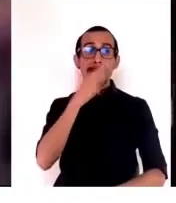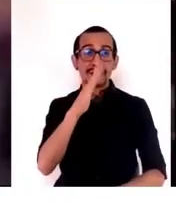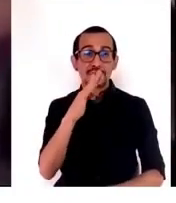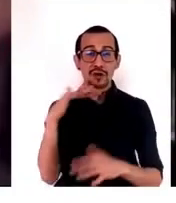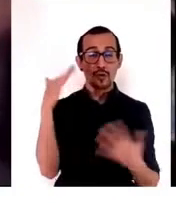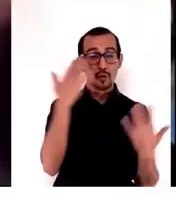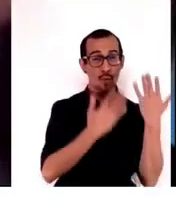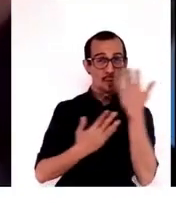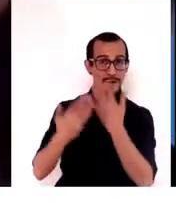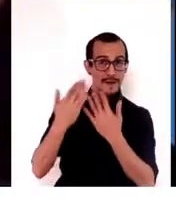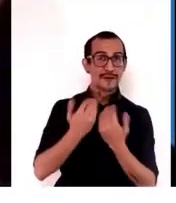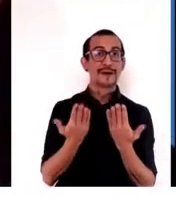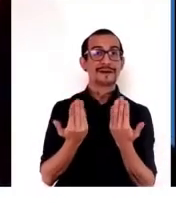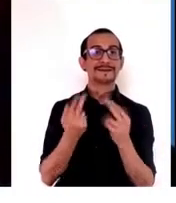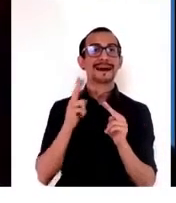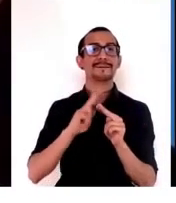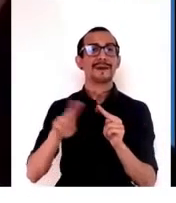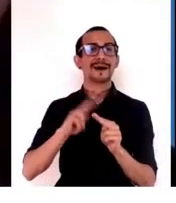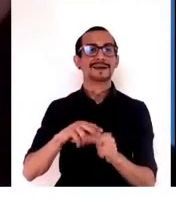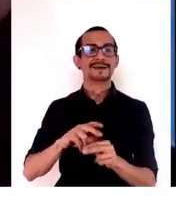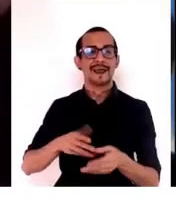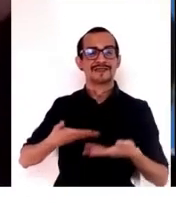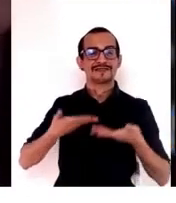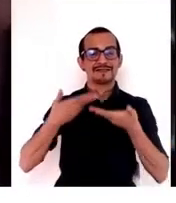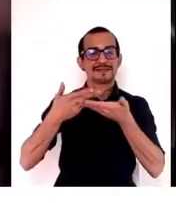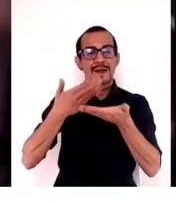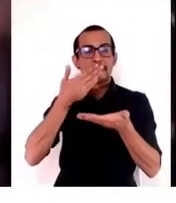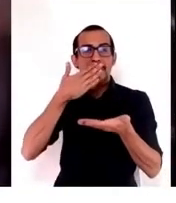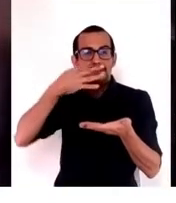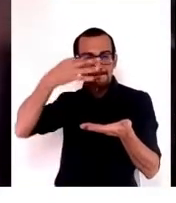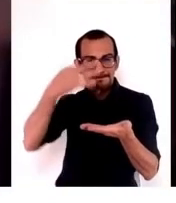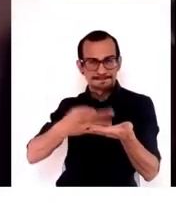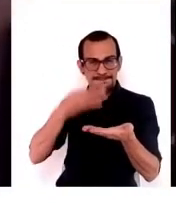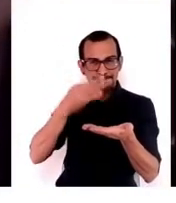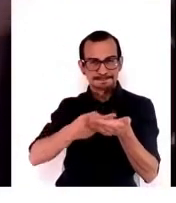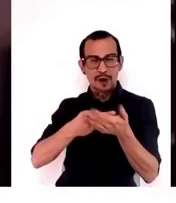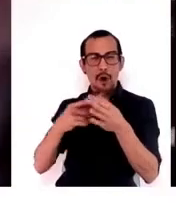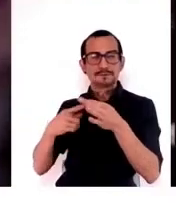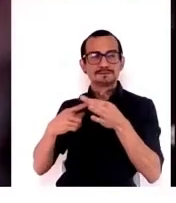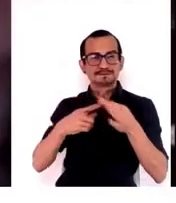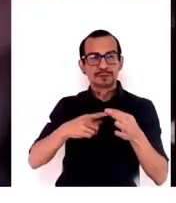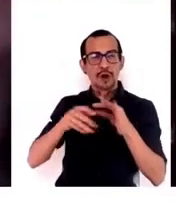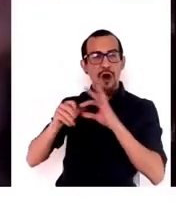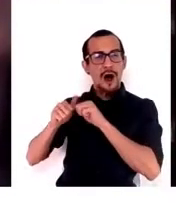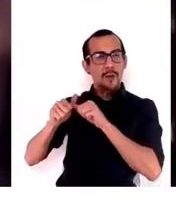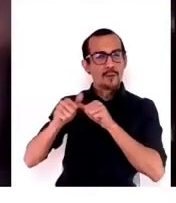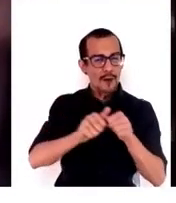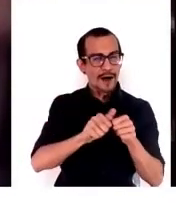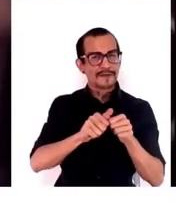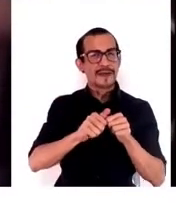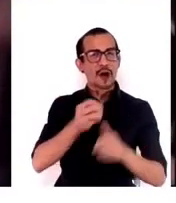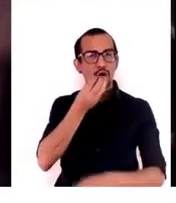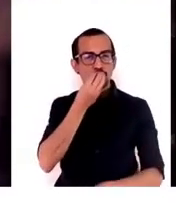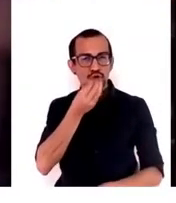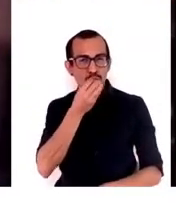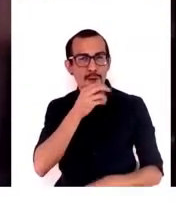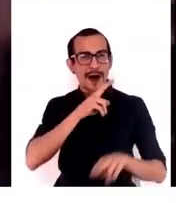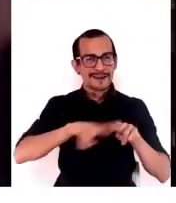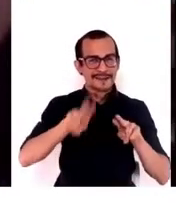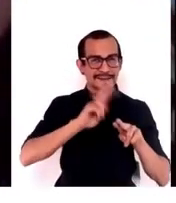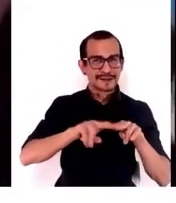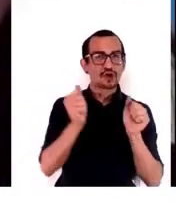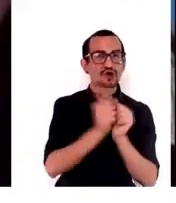necesitamos hacer es garantizar los patrones sostenibles de consumo y producción a través de